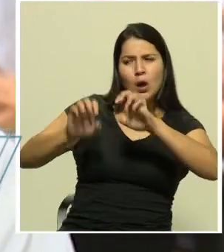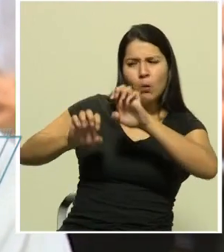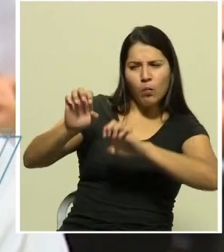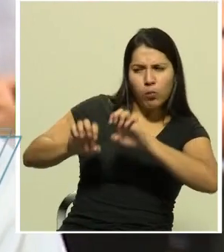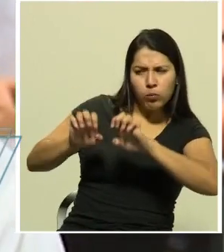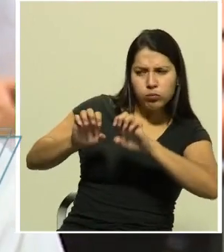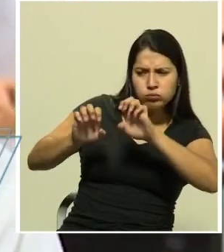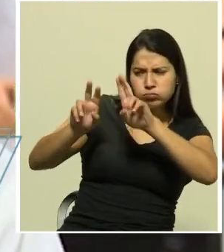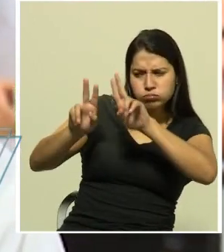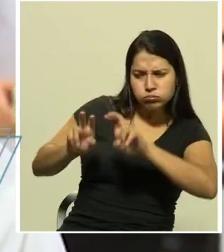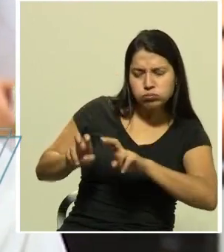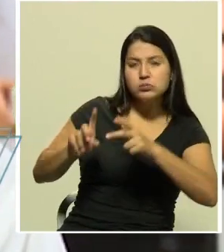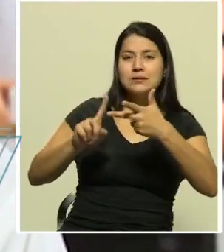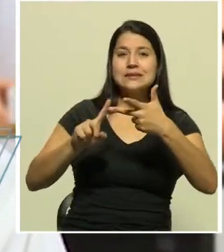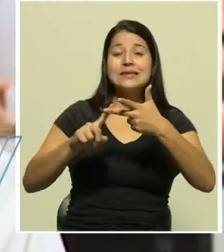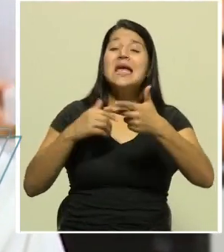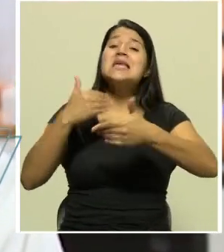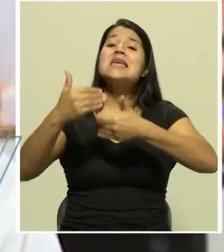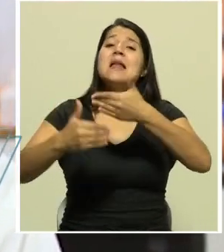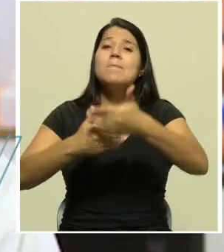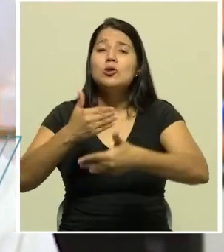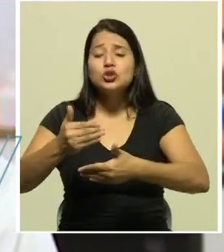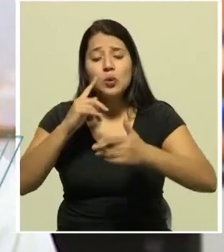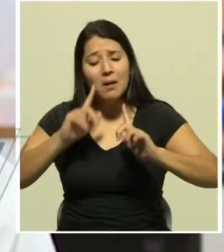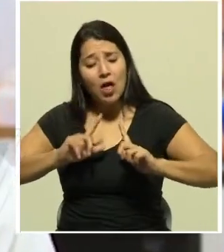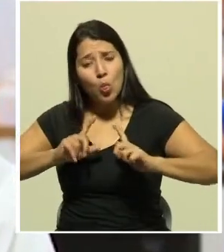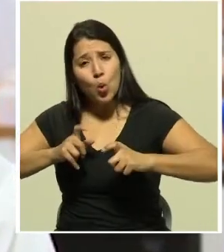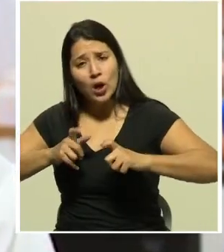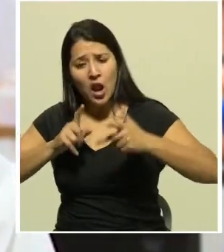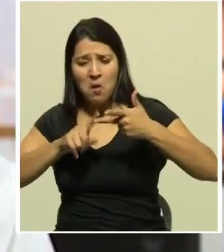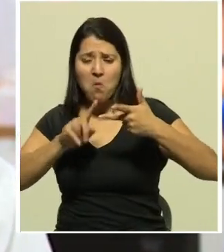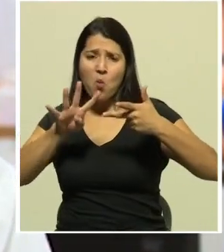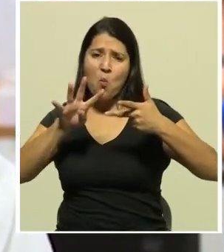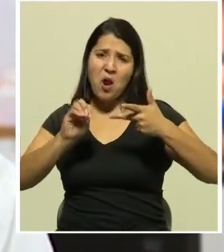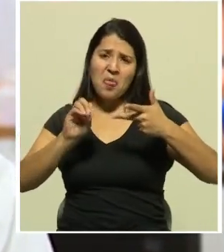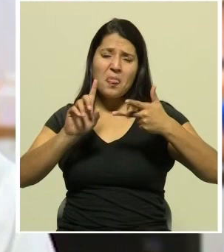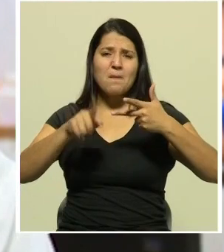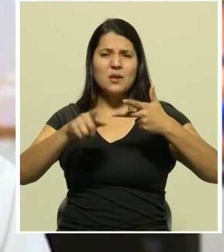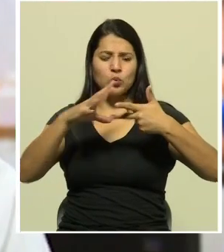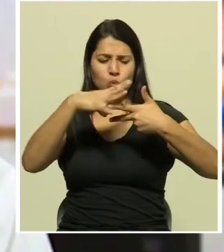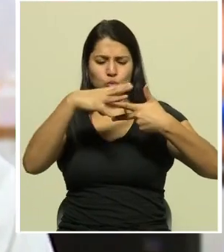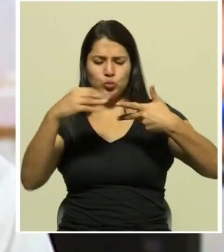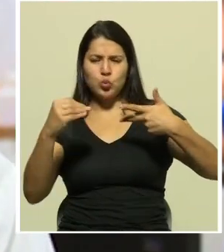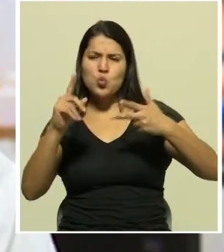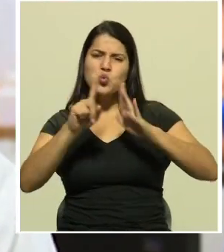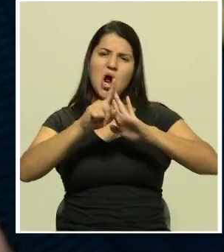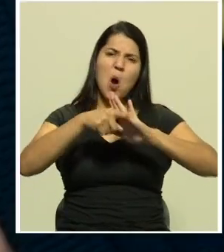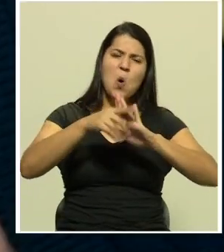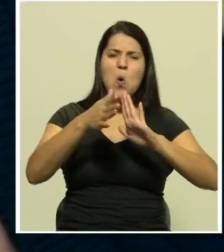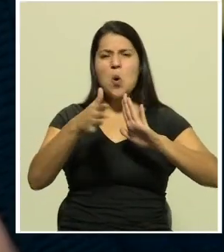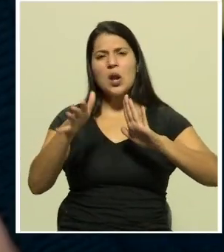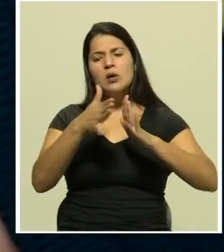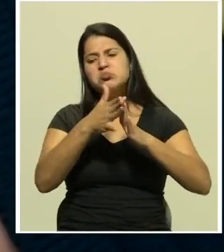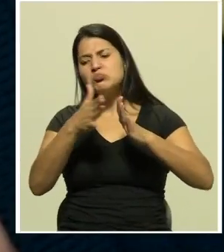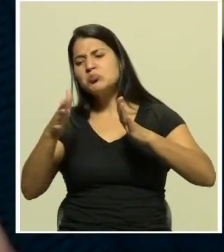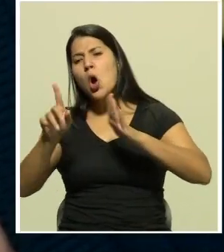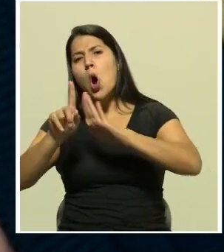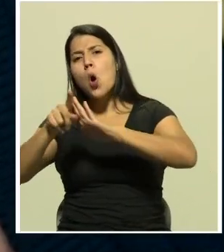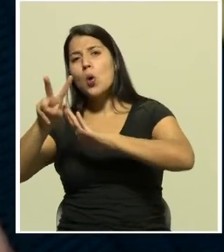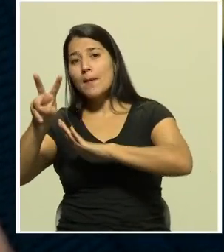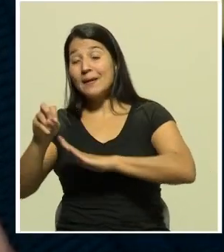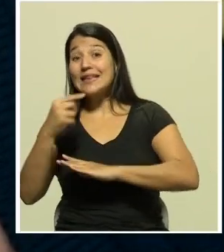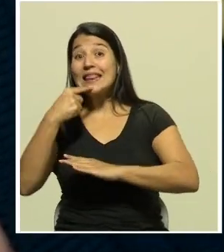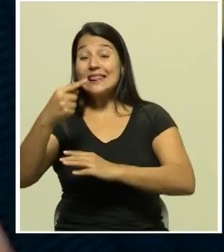procedimiento de donación que toma cerca de 40 minutos. Entonces, todo sumado, suma una hora a una hora veinte. Según el doctor